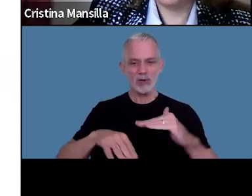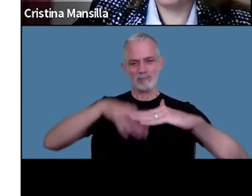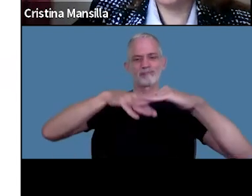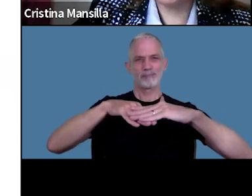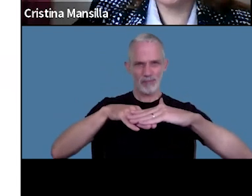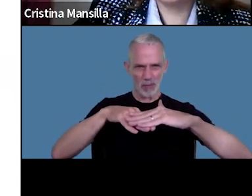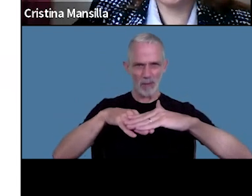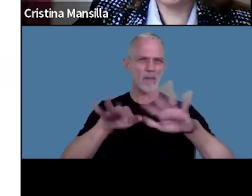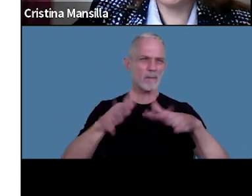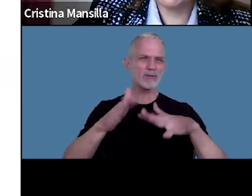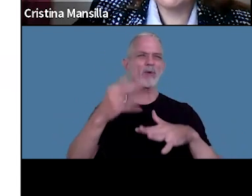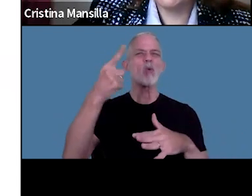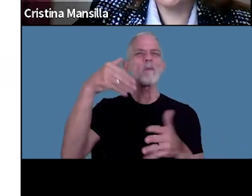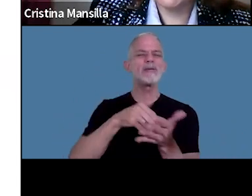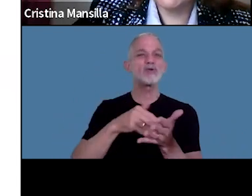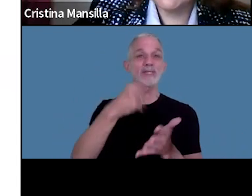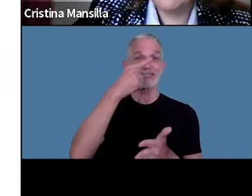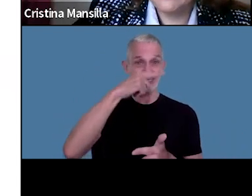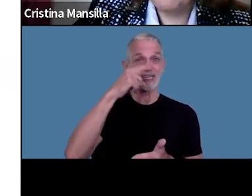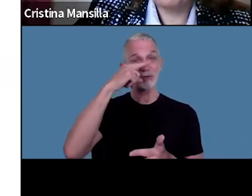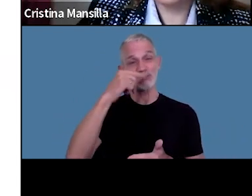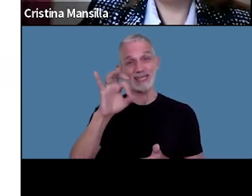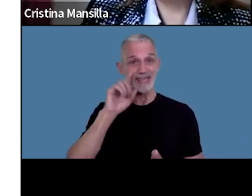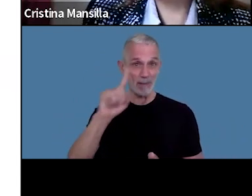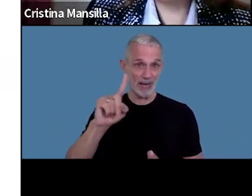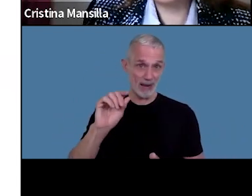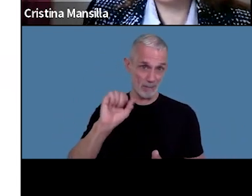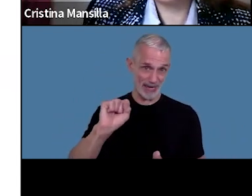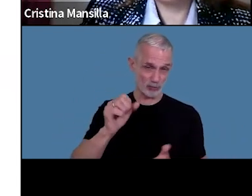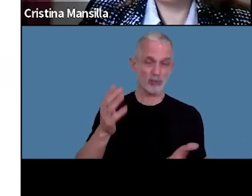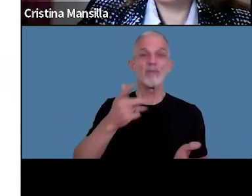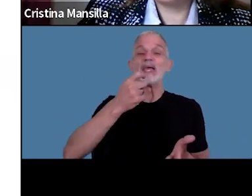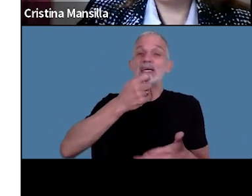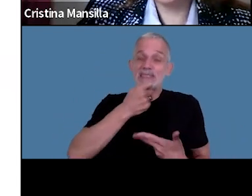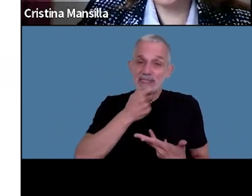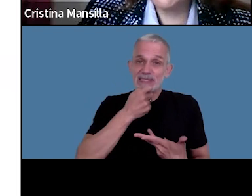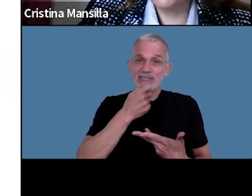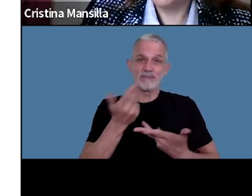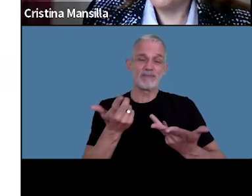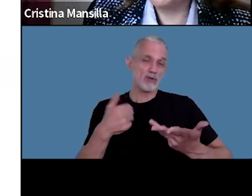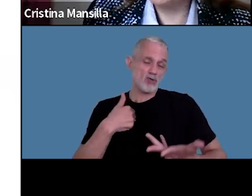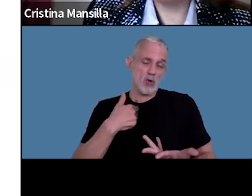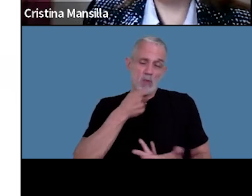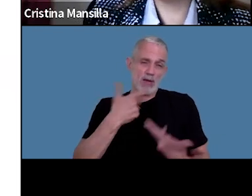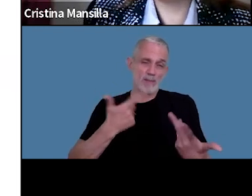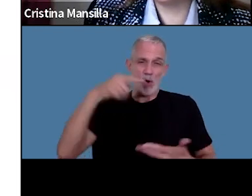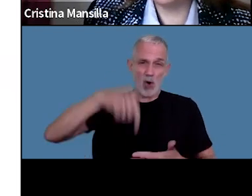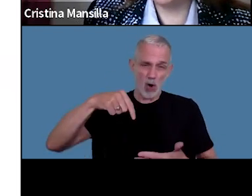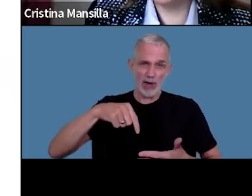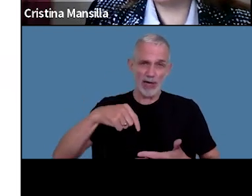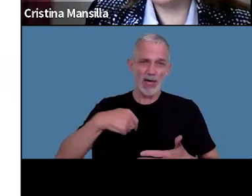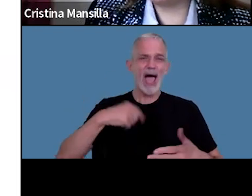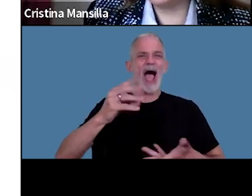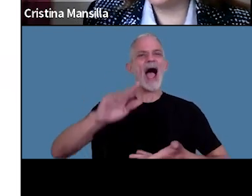tope o monto de 1.770.000 si yo tengo hoy un